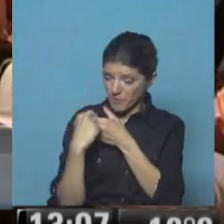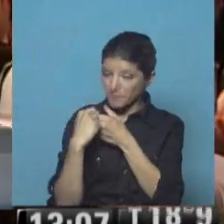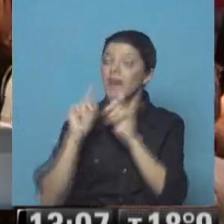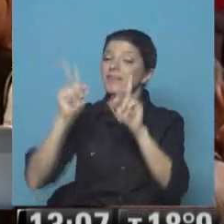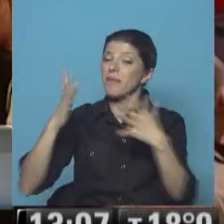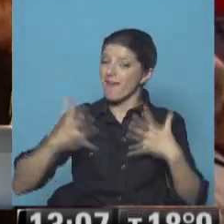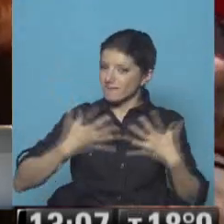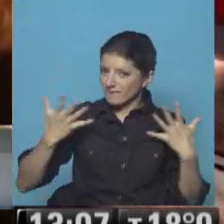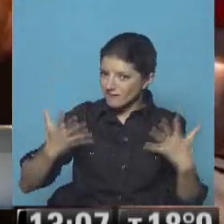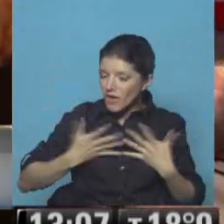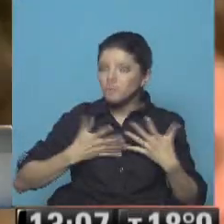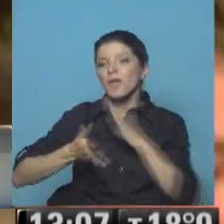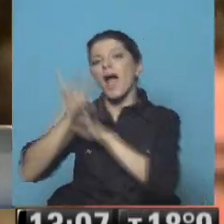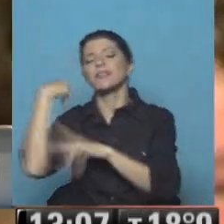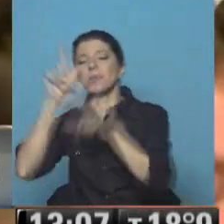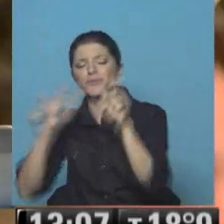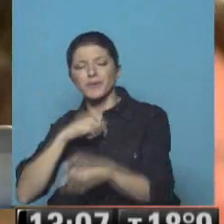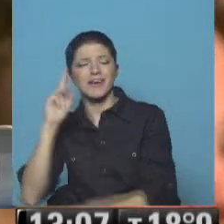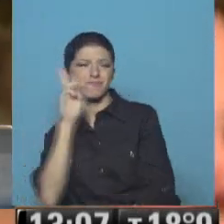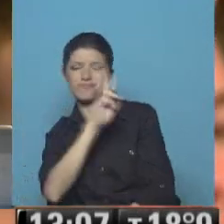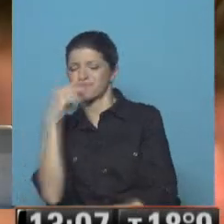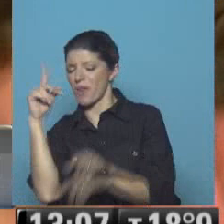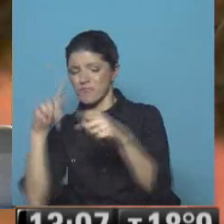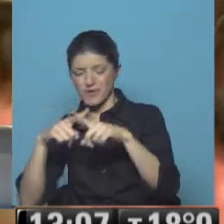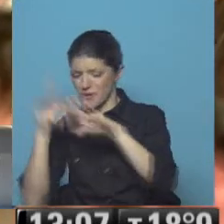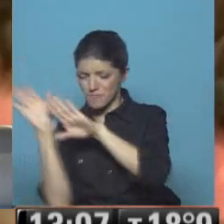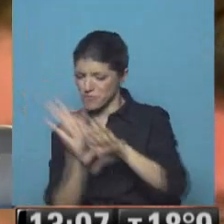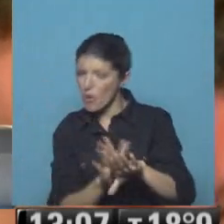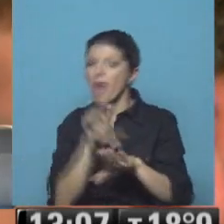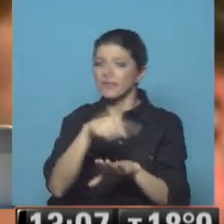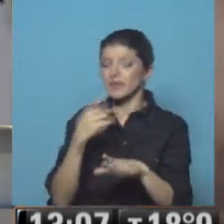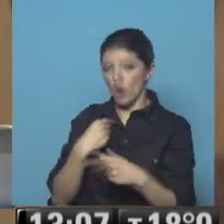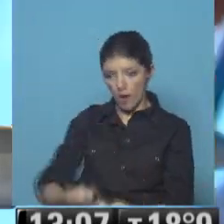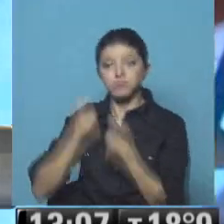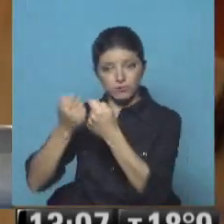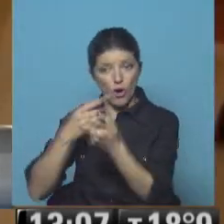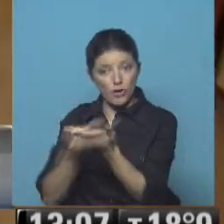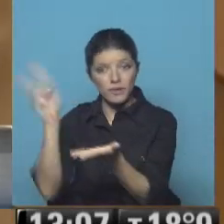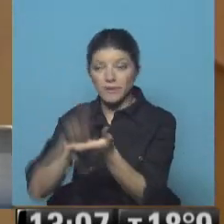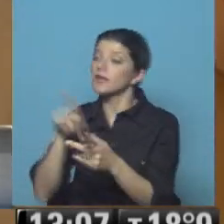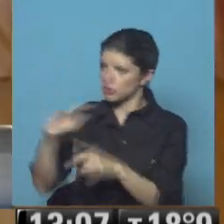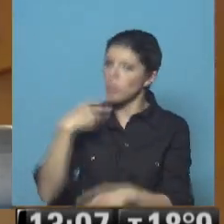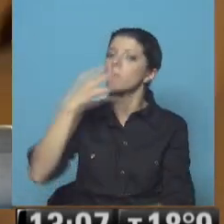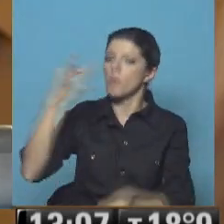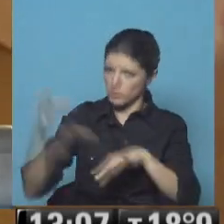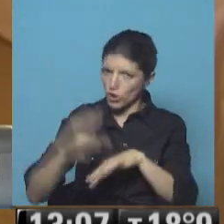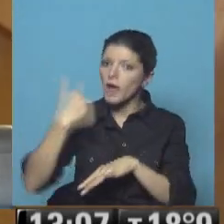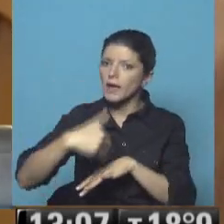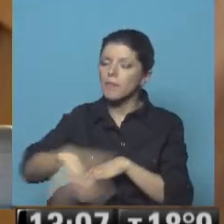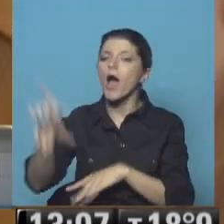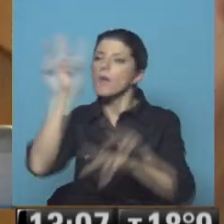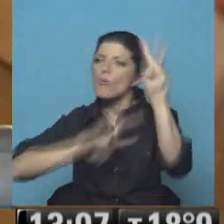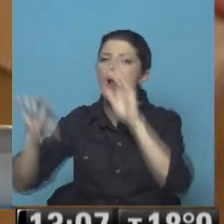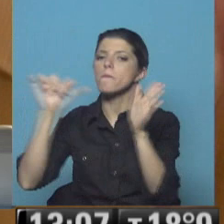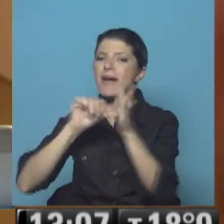de los desencantados a quienes prometió rescatar los principios originarios del laborismo en busca de un país inclusivo.